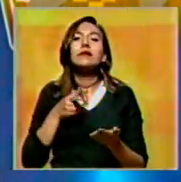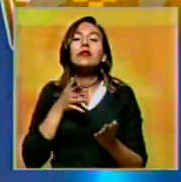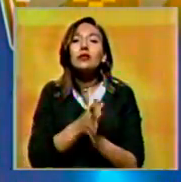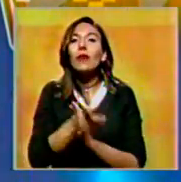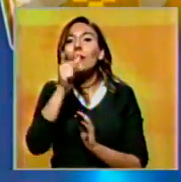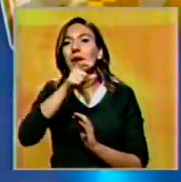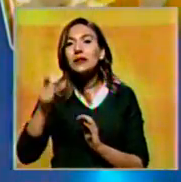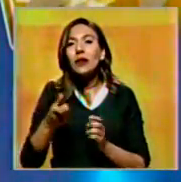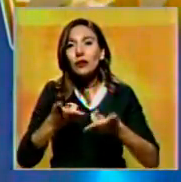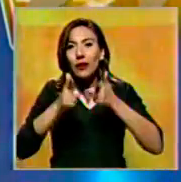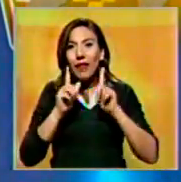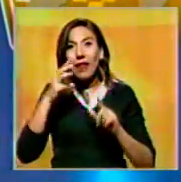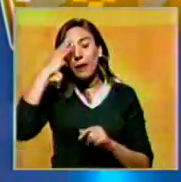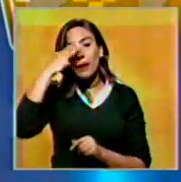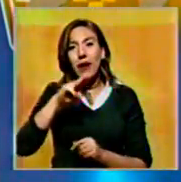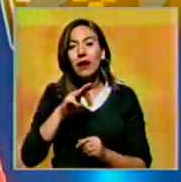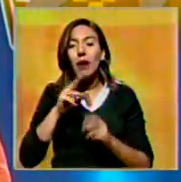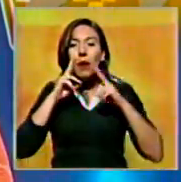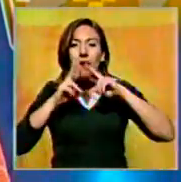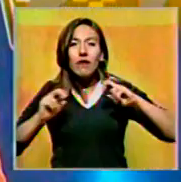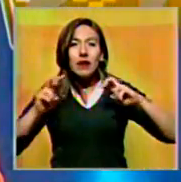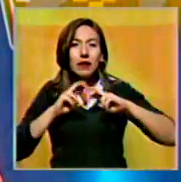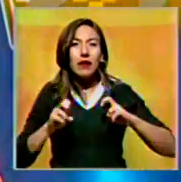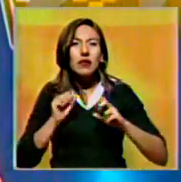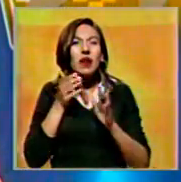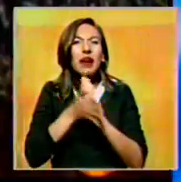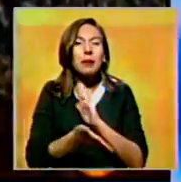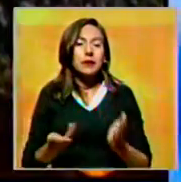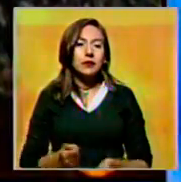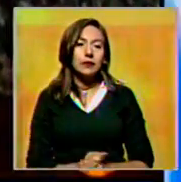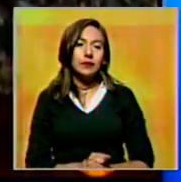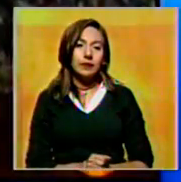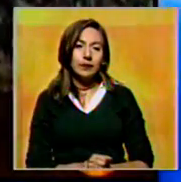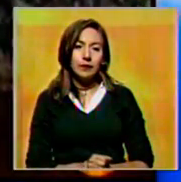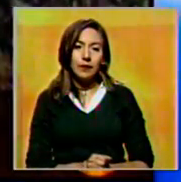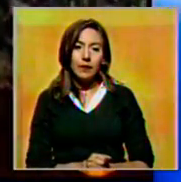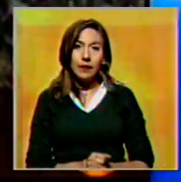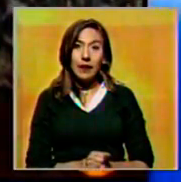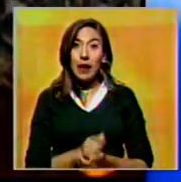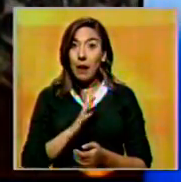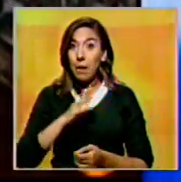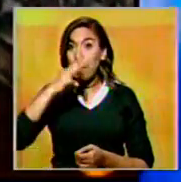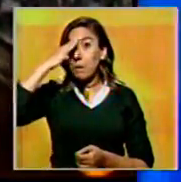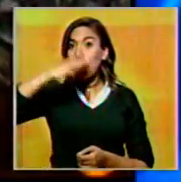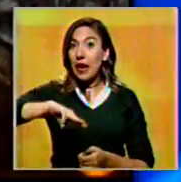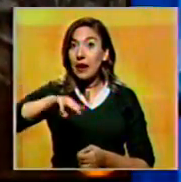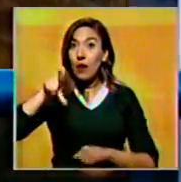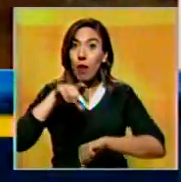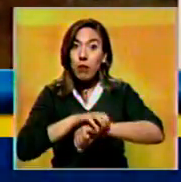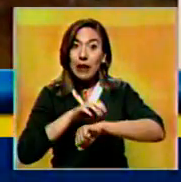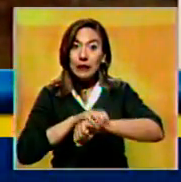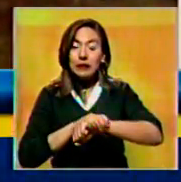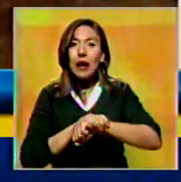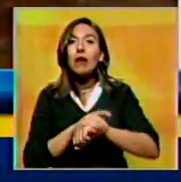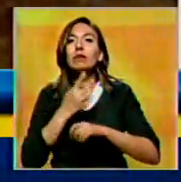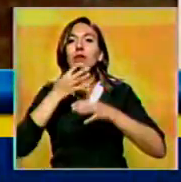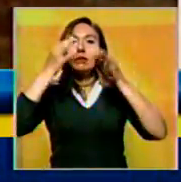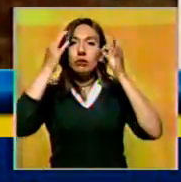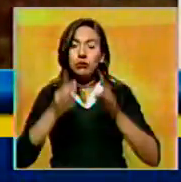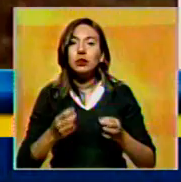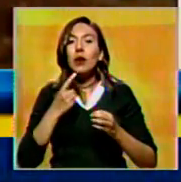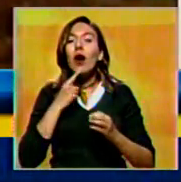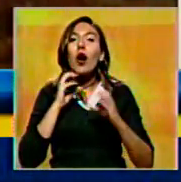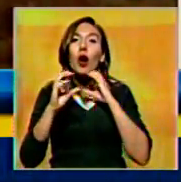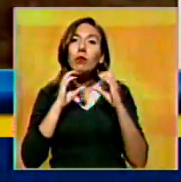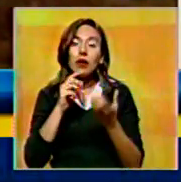como parte de las investigaciones sobre el incidente. La Procuraduría General Mexicana confirmó en un comunicado que de los